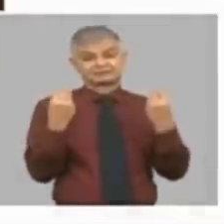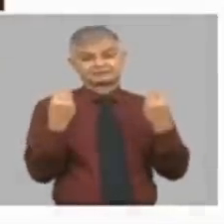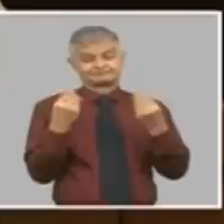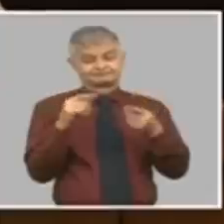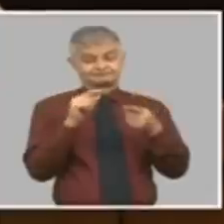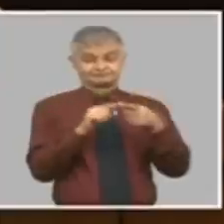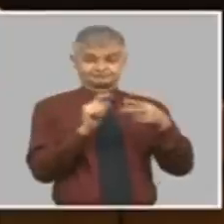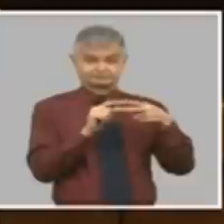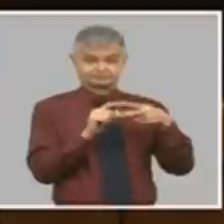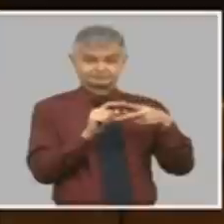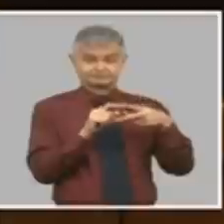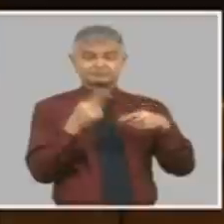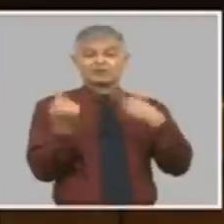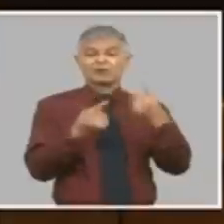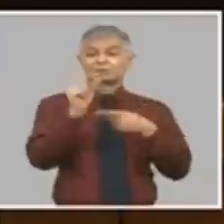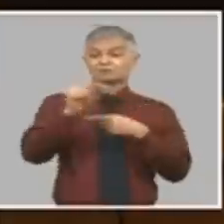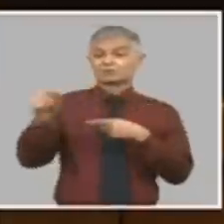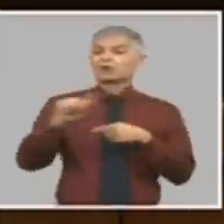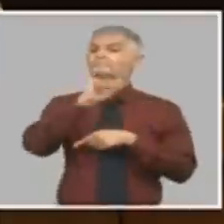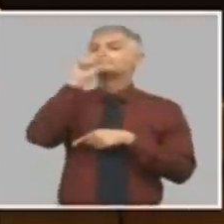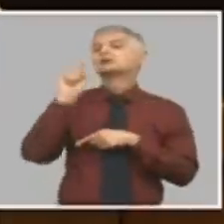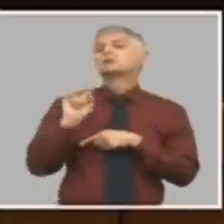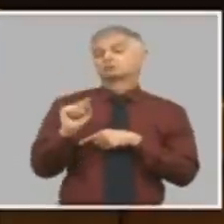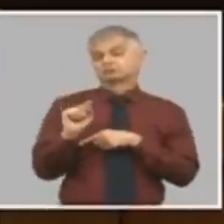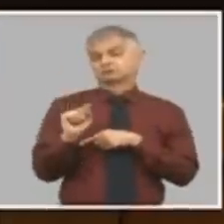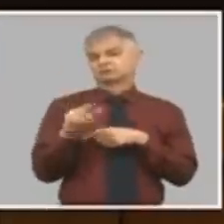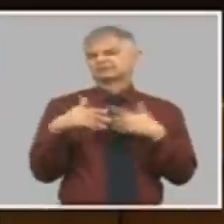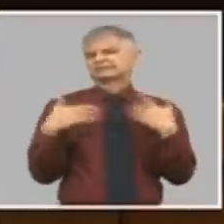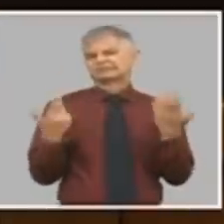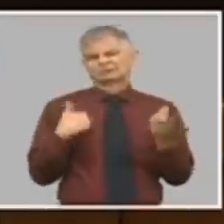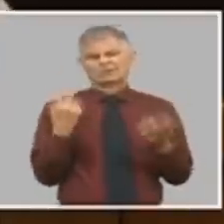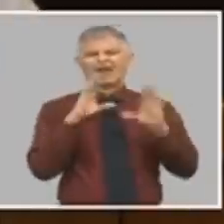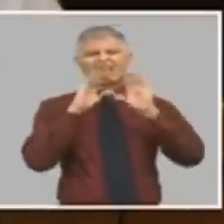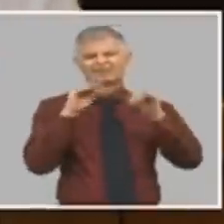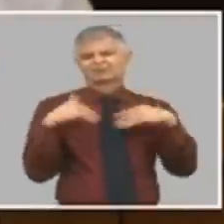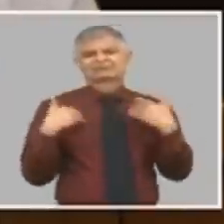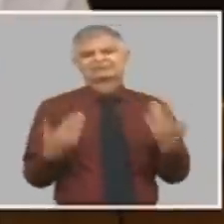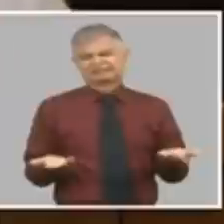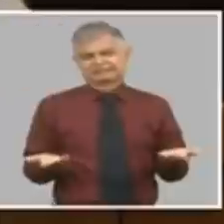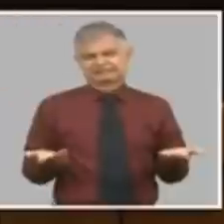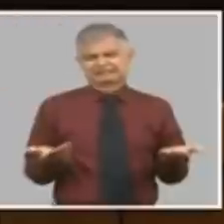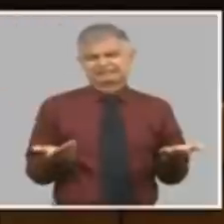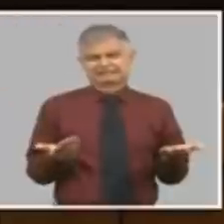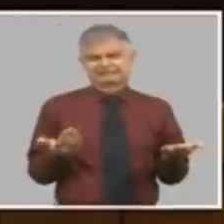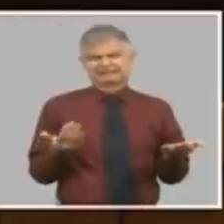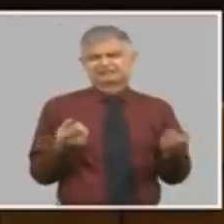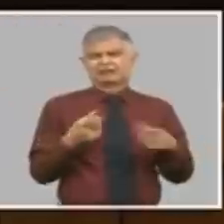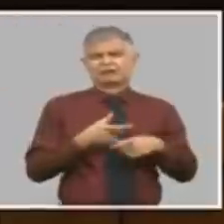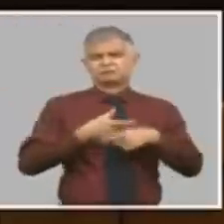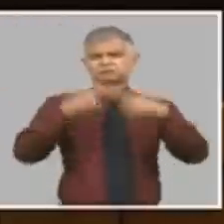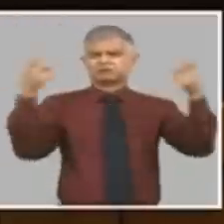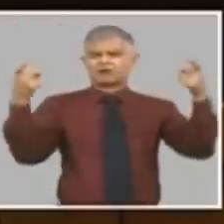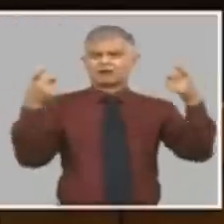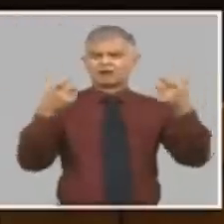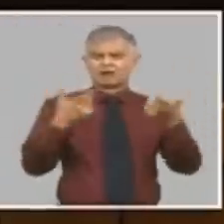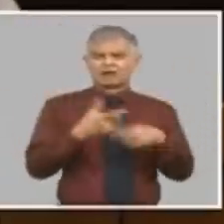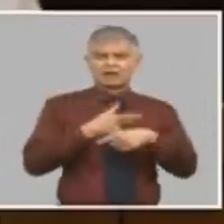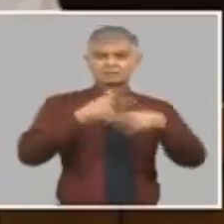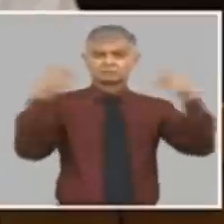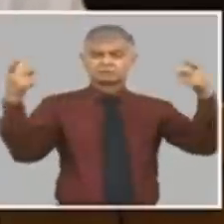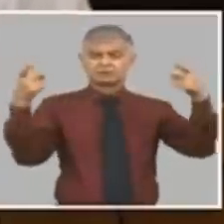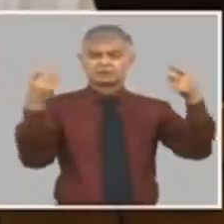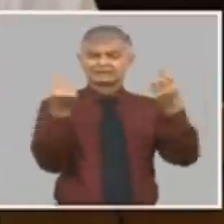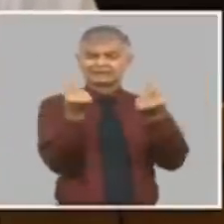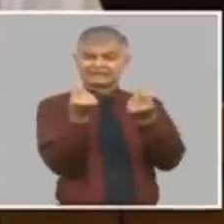y hay compañeros que preguntan pero de qué estamos hablando de inflación de precios mayoristas de qué estamos